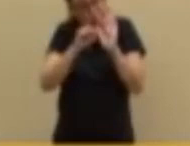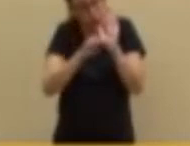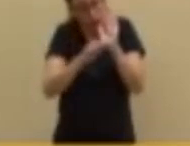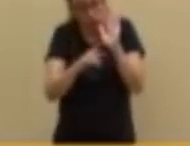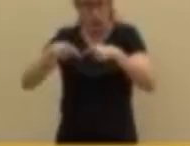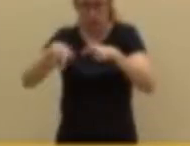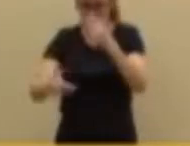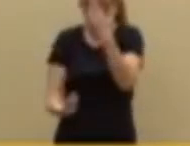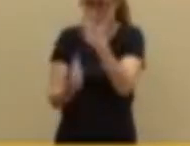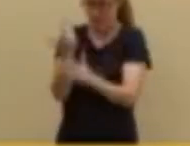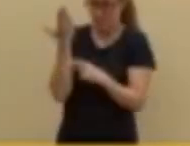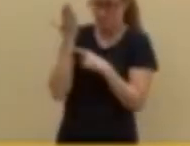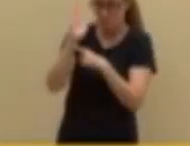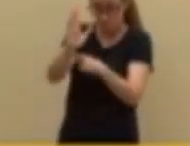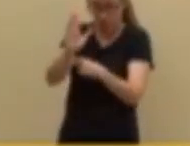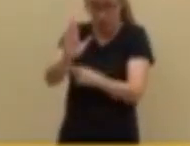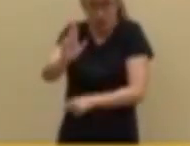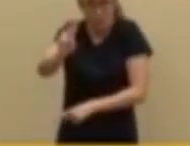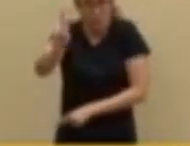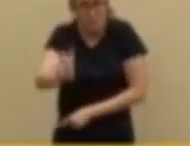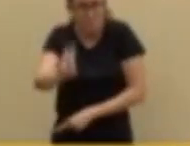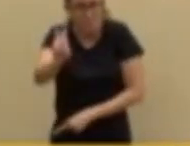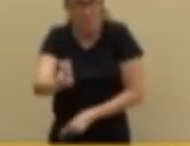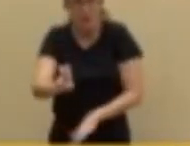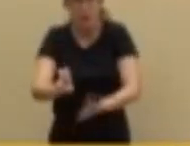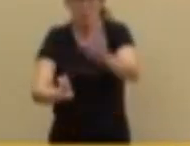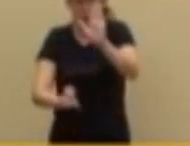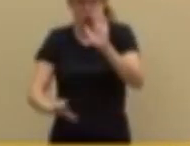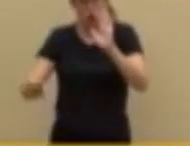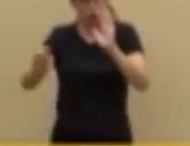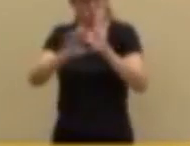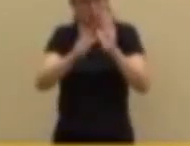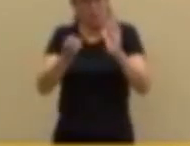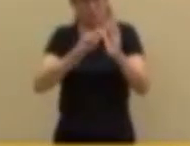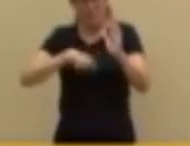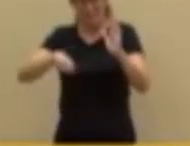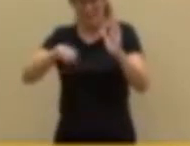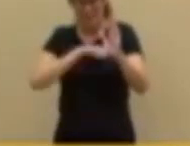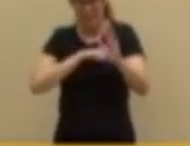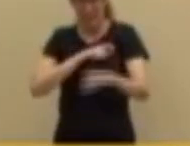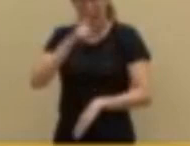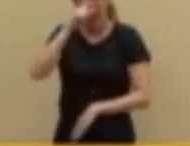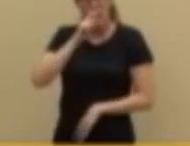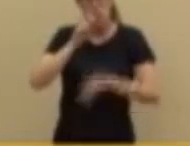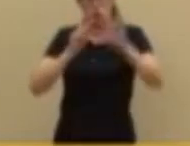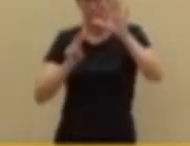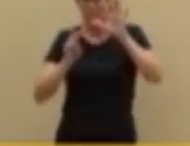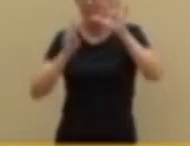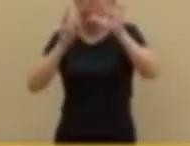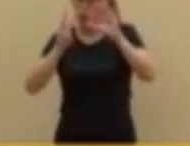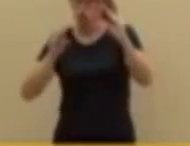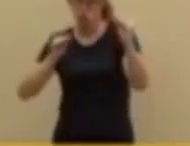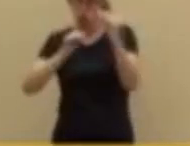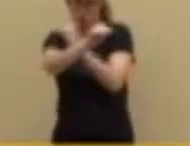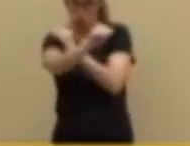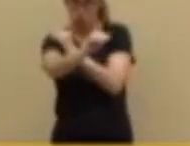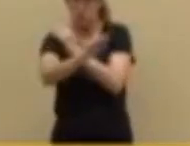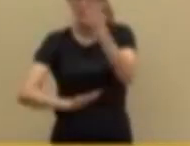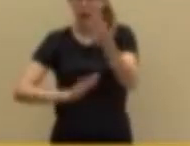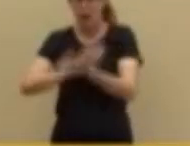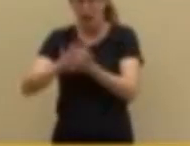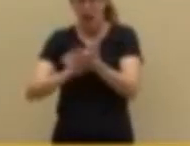40 grados haciendo guardia para protegerle a él y a su familia cuando ni siquiera